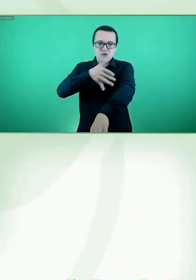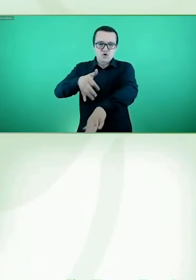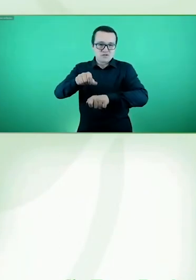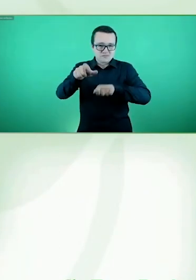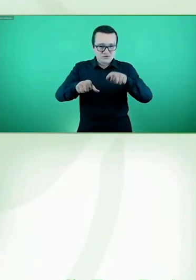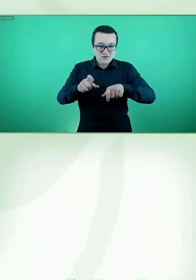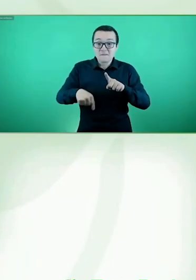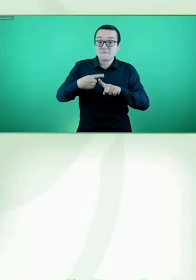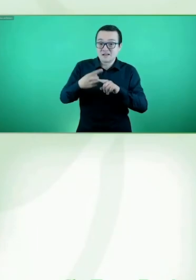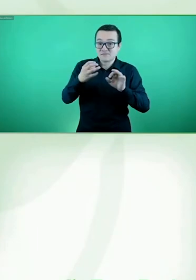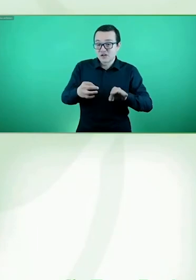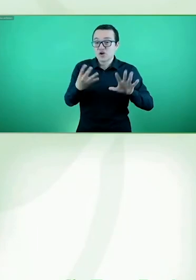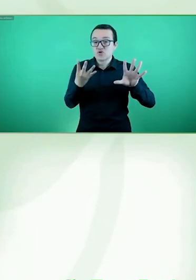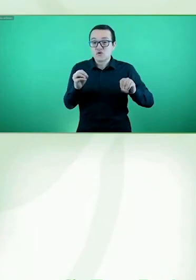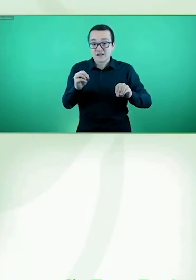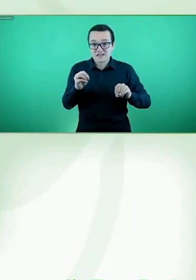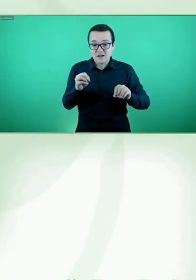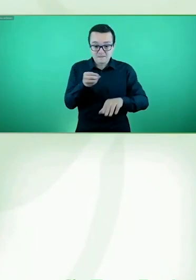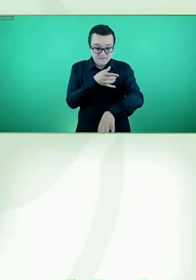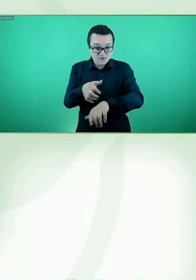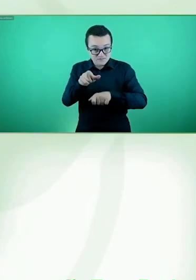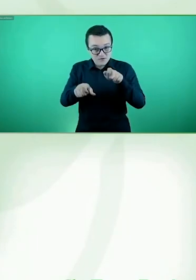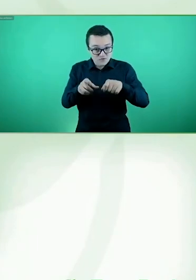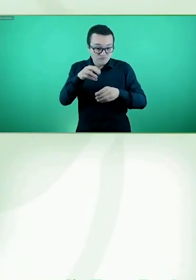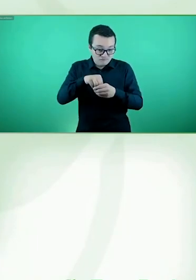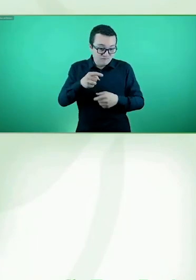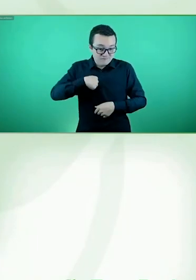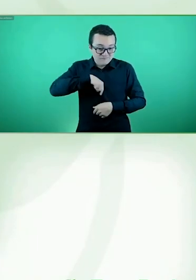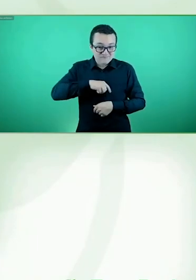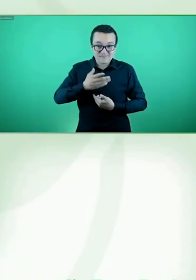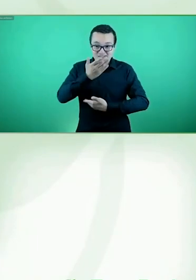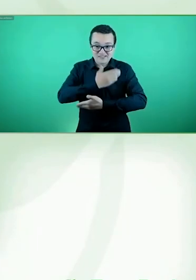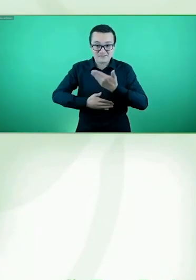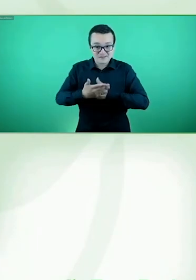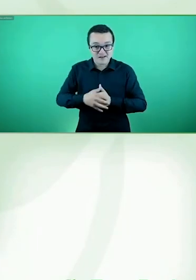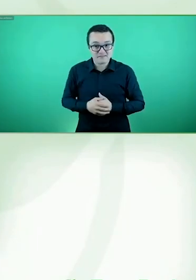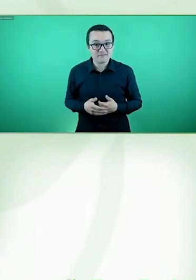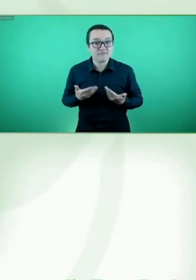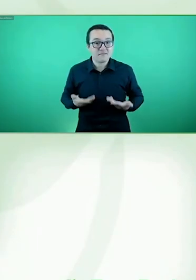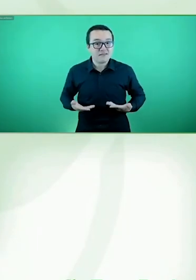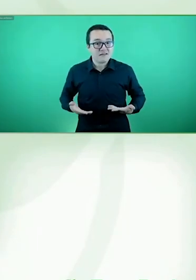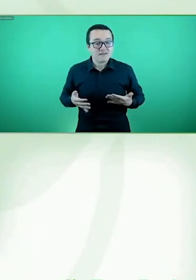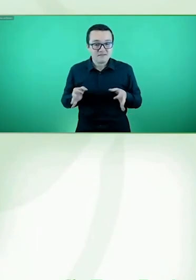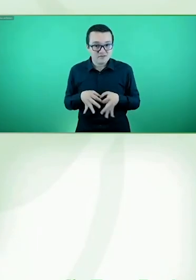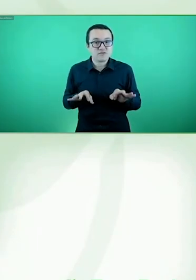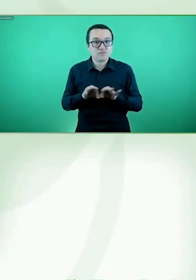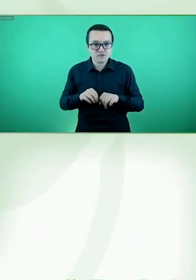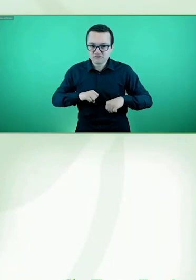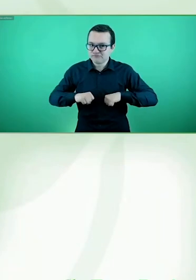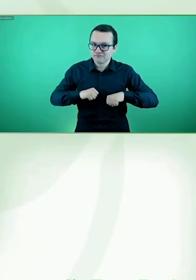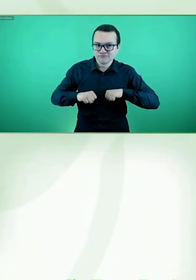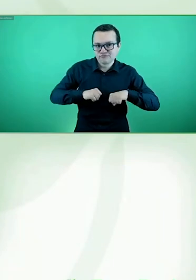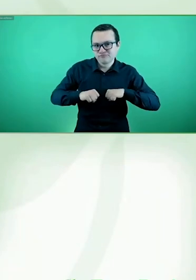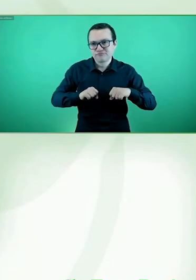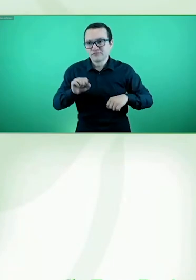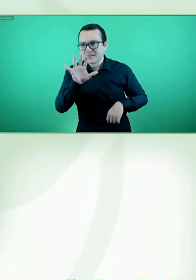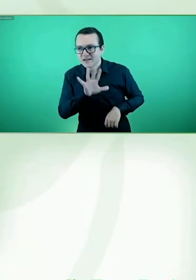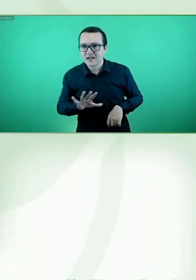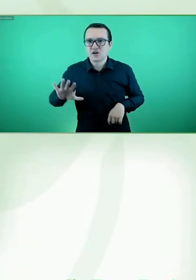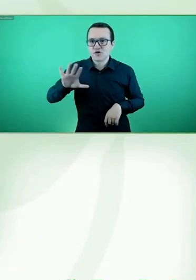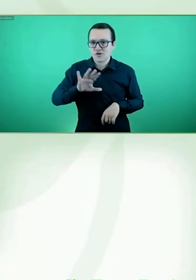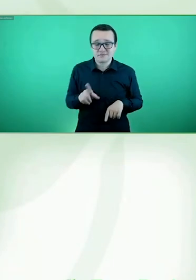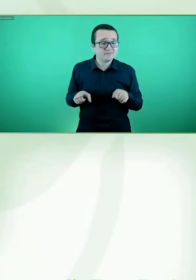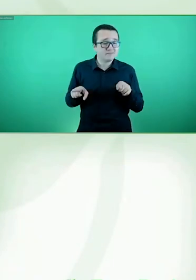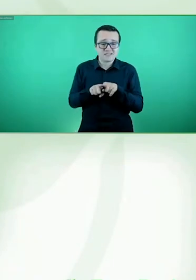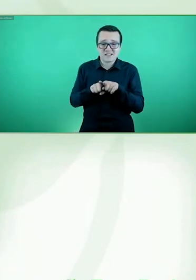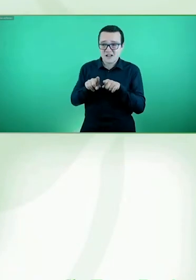personas con discapacidad. Así que vaya que si tenemos un peso importante en esta región. Ocurre lo mismo en Europa. 85 millones